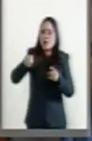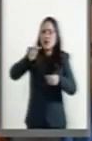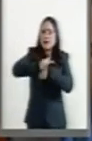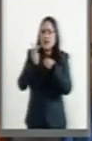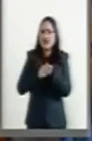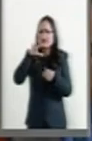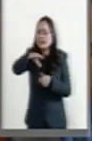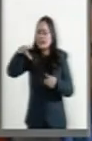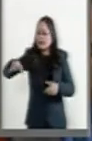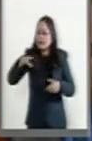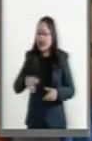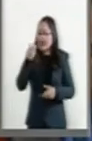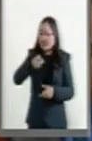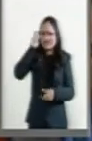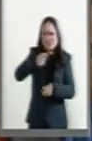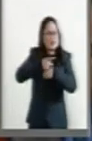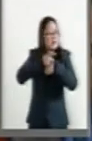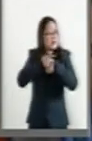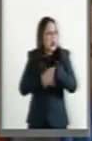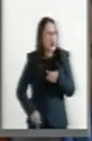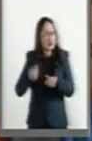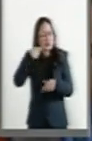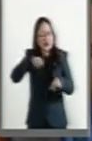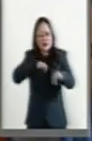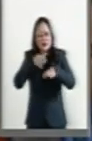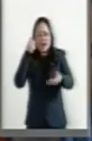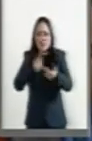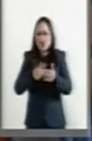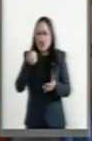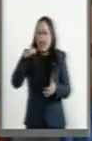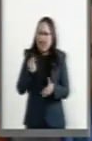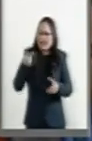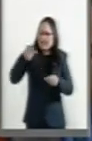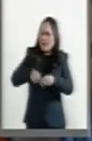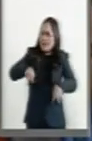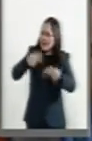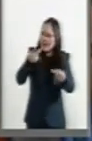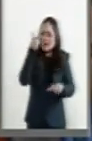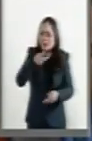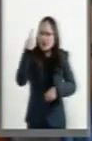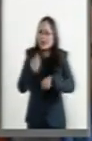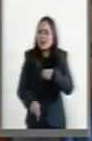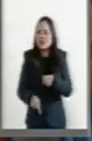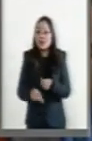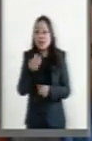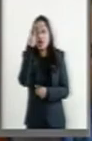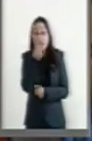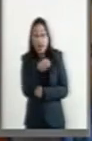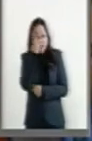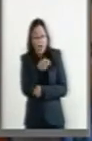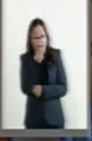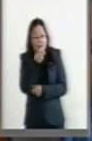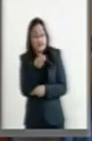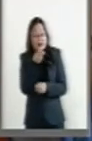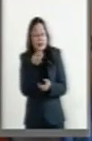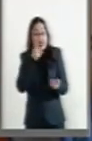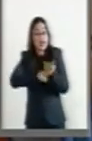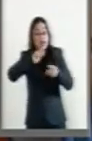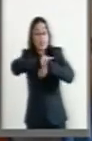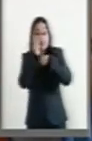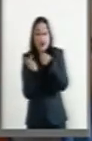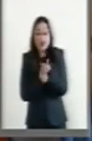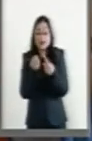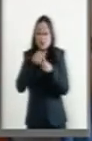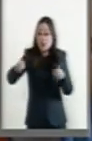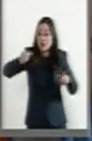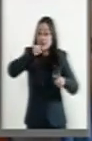país que sean demasiado peligrosas para trabajar en una gasolinera. Ese desorden nacional nos invita